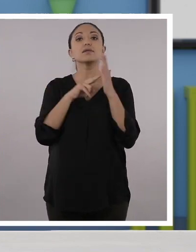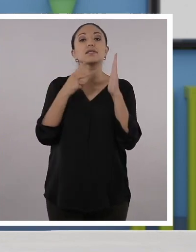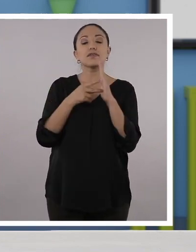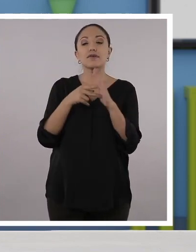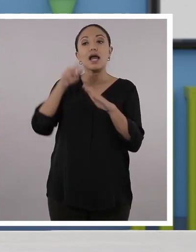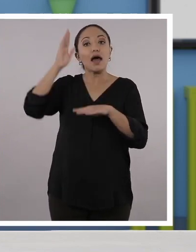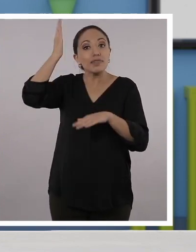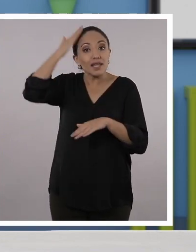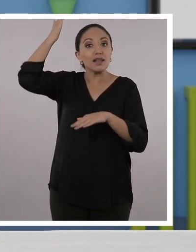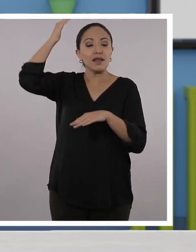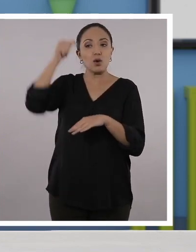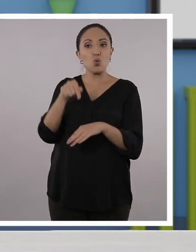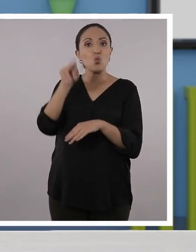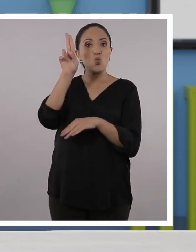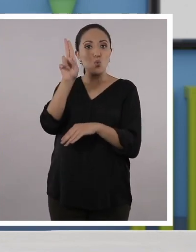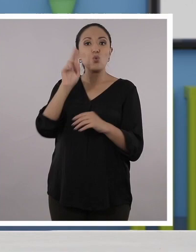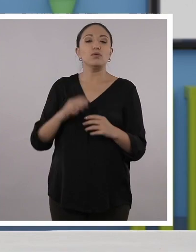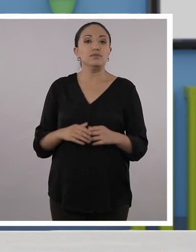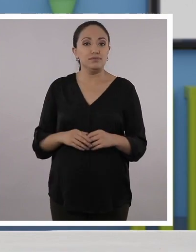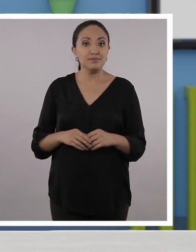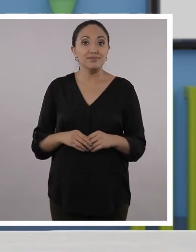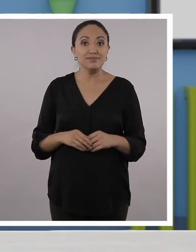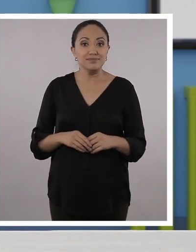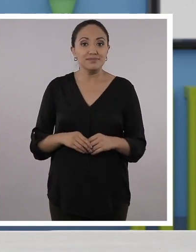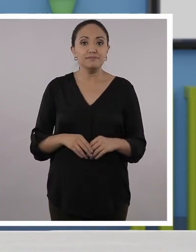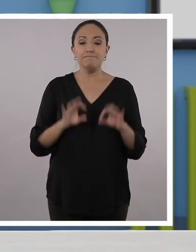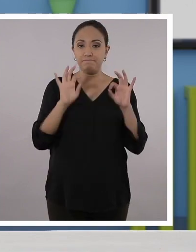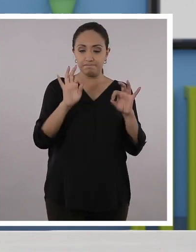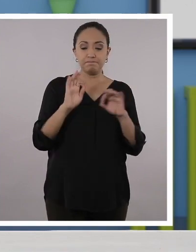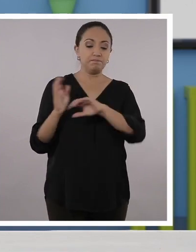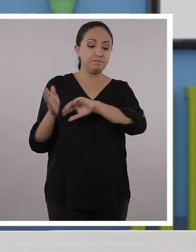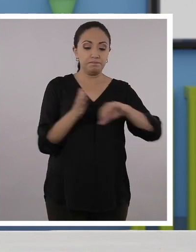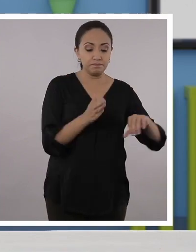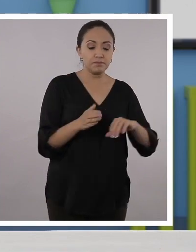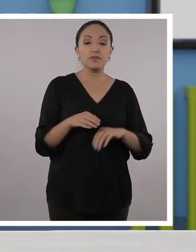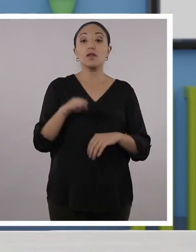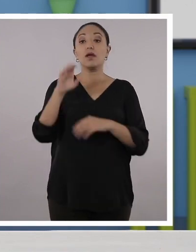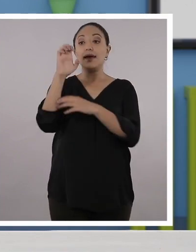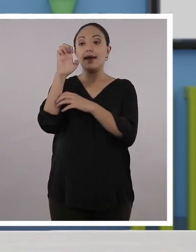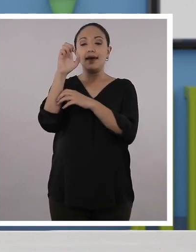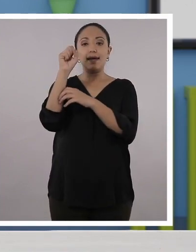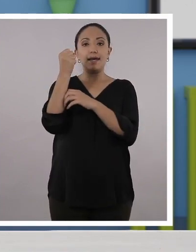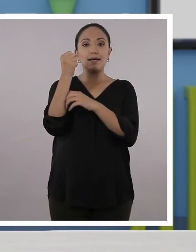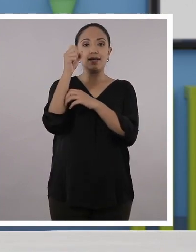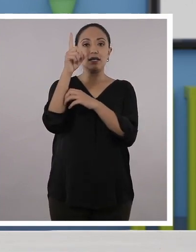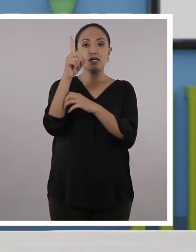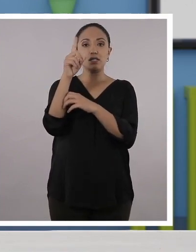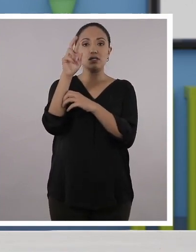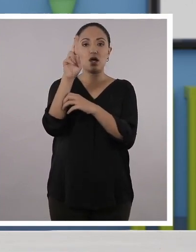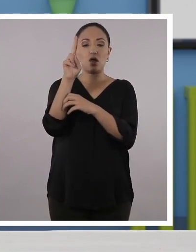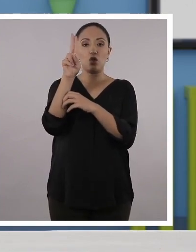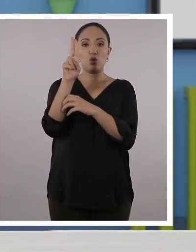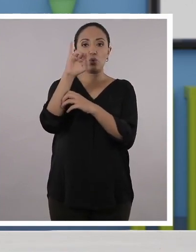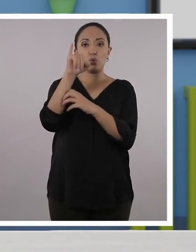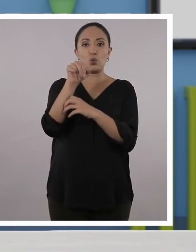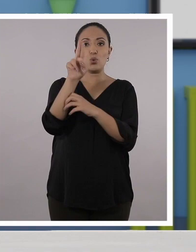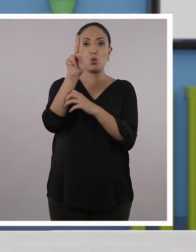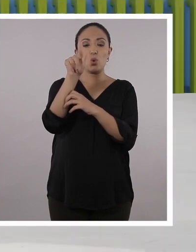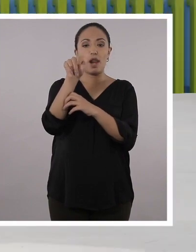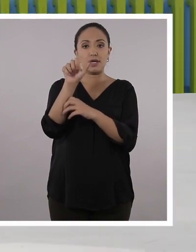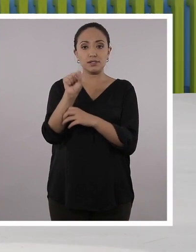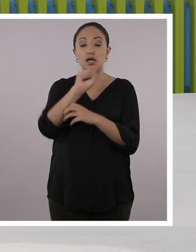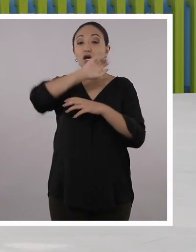es distinta a N o S. Va tildada. Exacto, Santi. Ahora tenemos el último grupo, que son las palabras